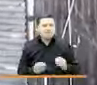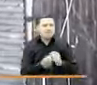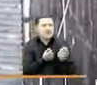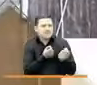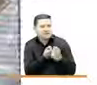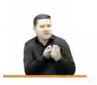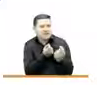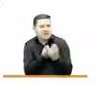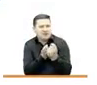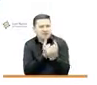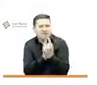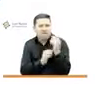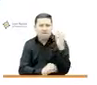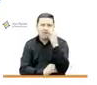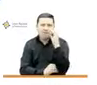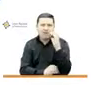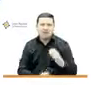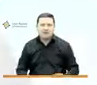colombianos.